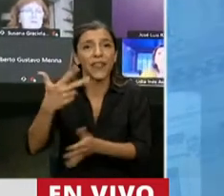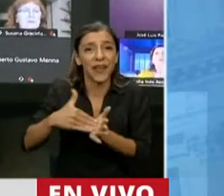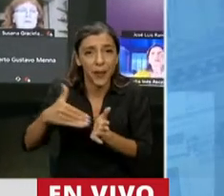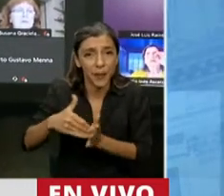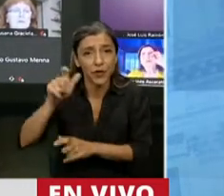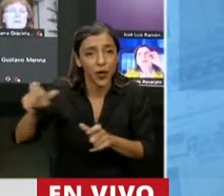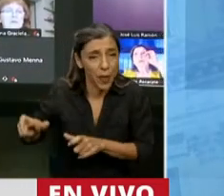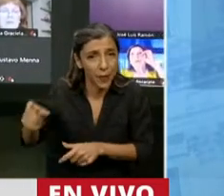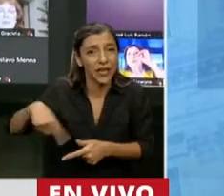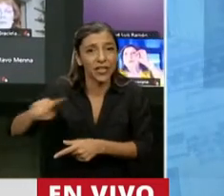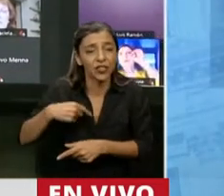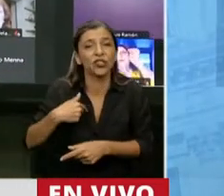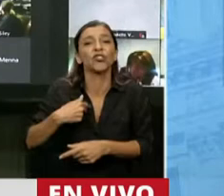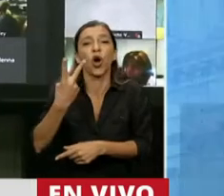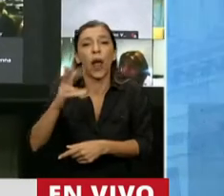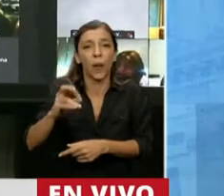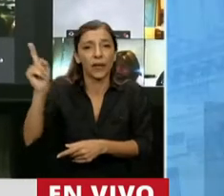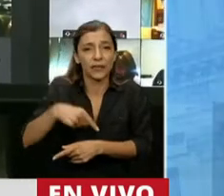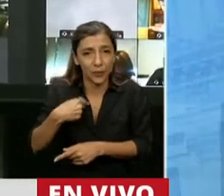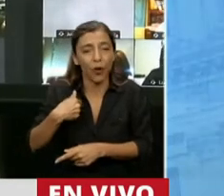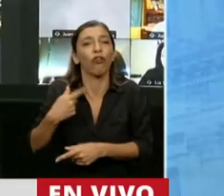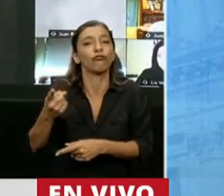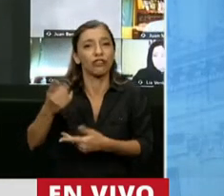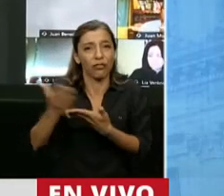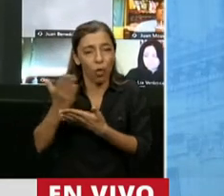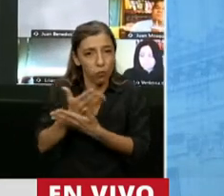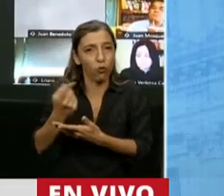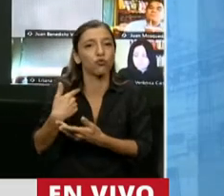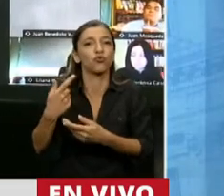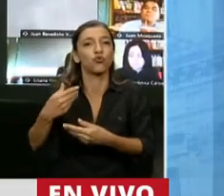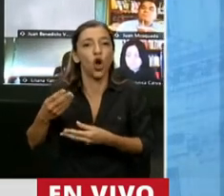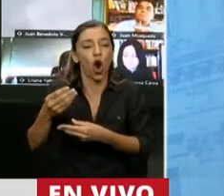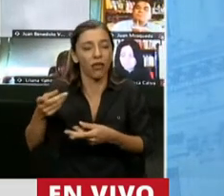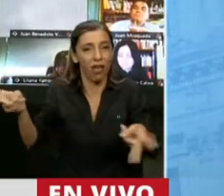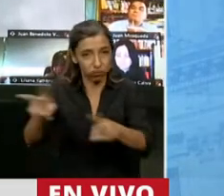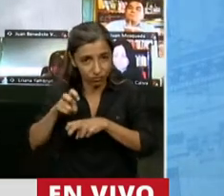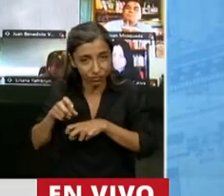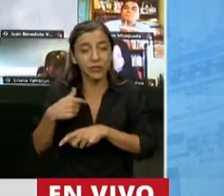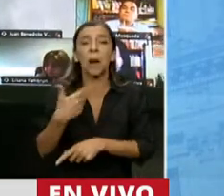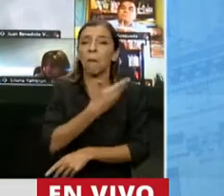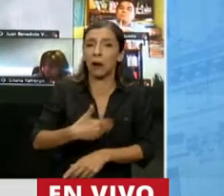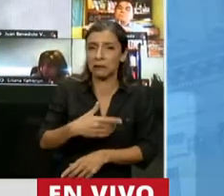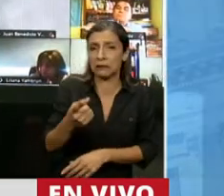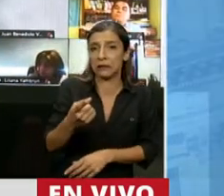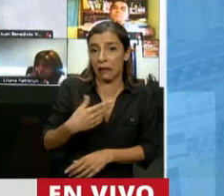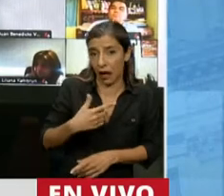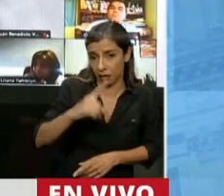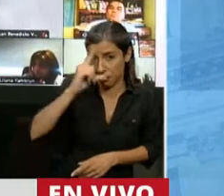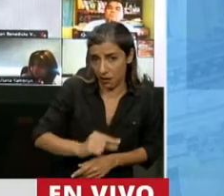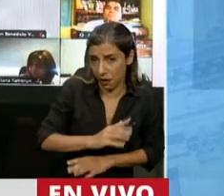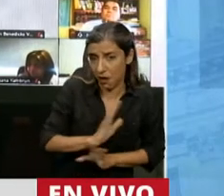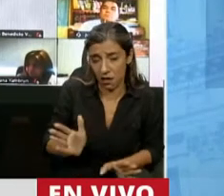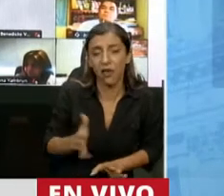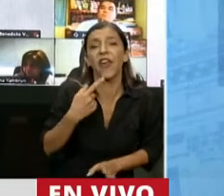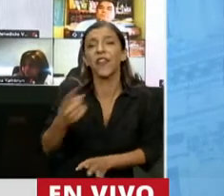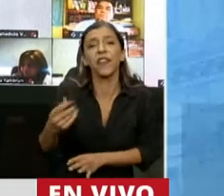20 puntos de participación en el producto industrial, a pesar de que el presidente de la nación en su ignorancia haya dicho, la ciudad